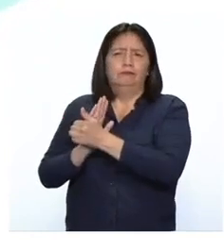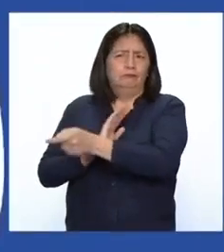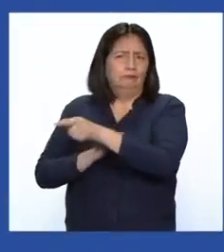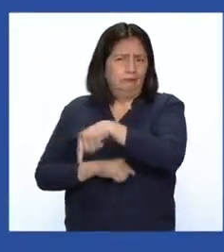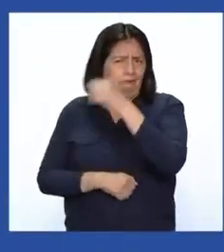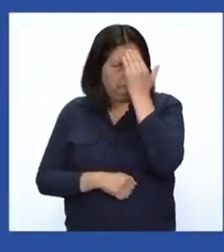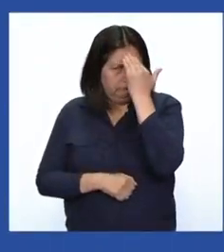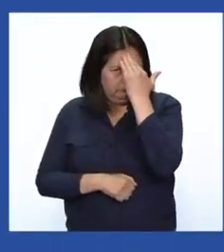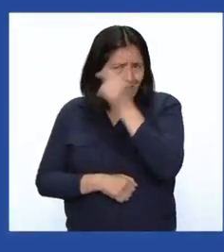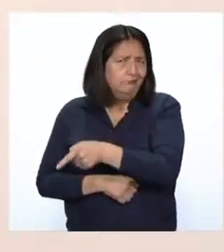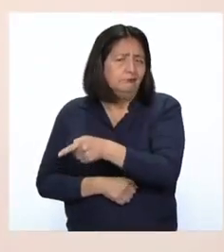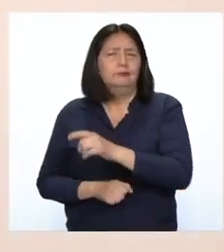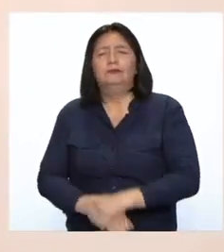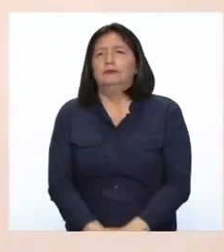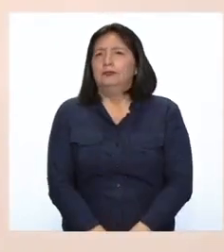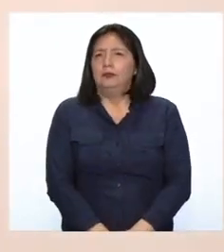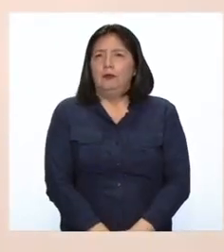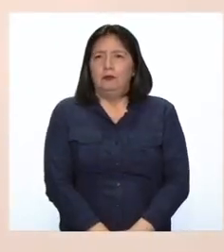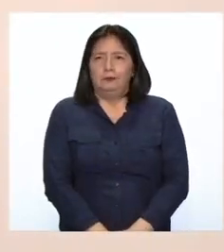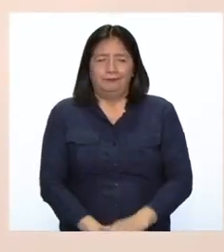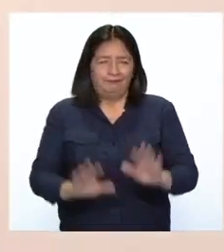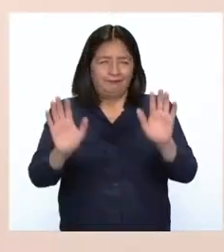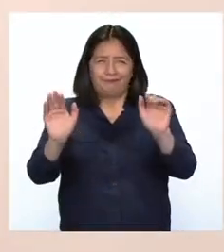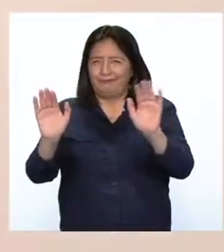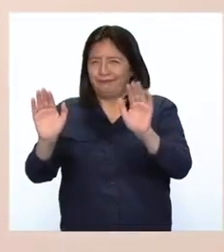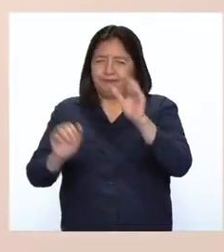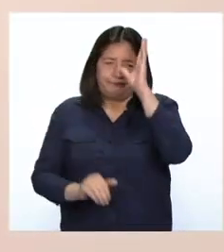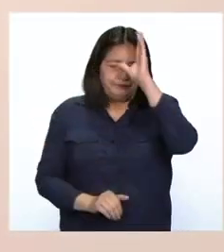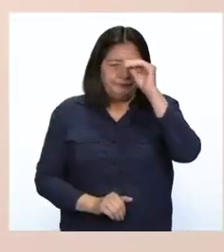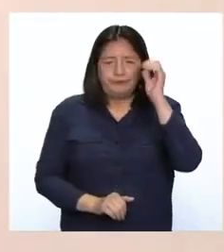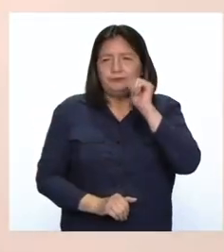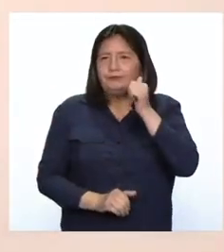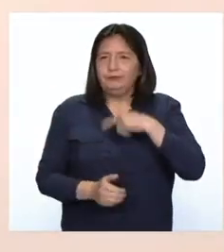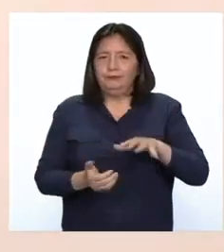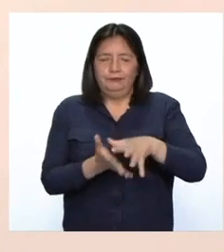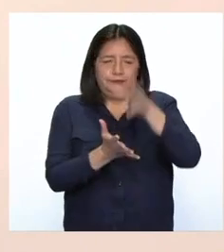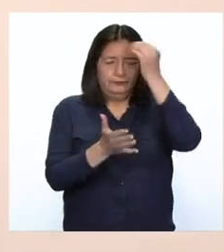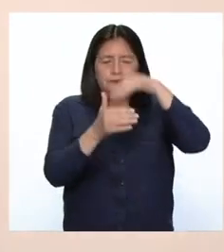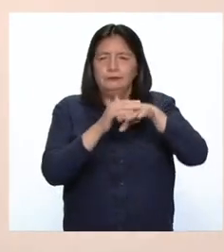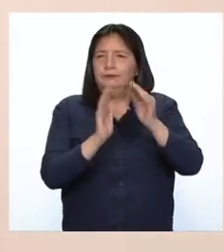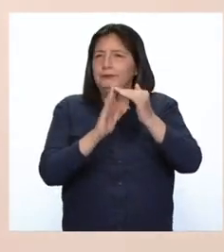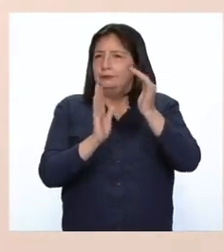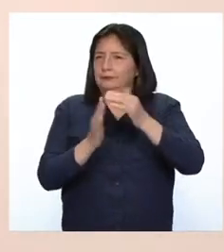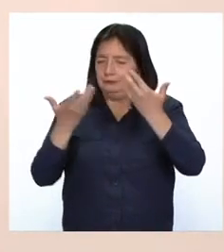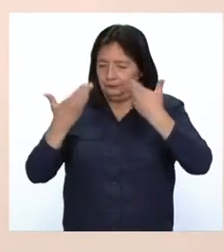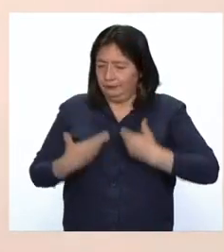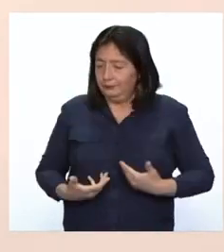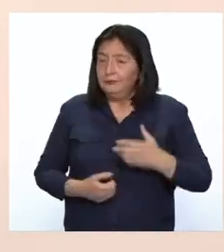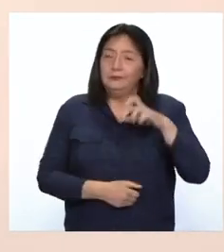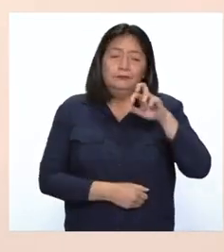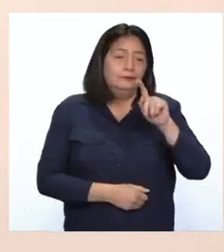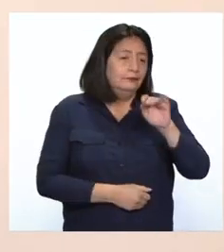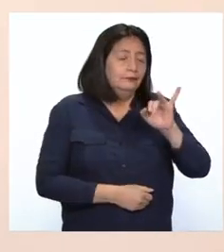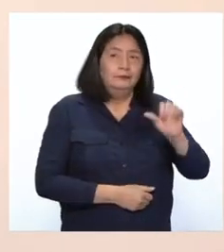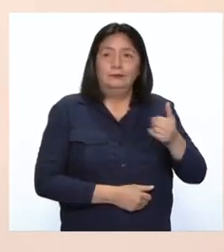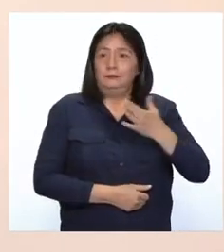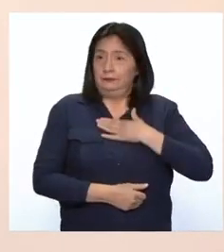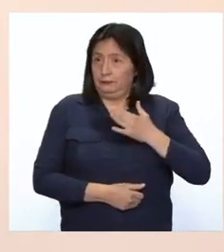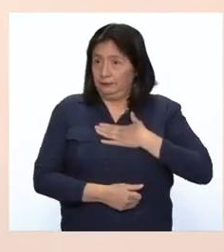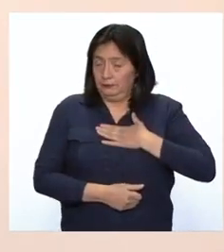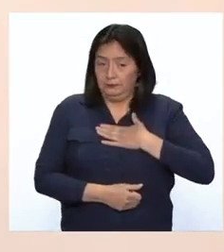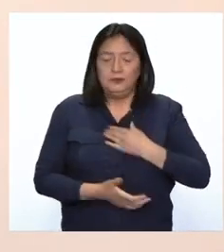muchísimo sobre la anemia. Hola, tal chicas y chicos de Aprendo en Casa? Mi nombre es Patricia Casós y soy